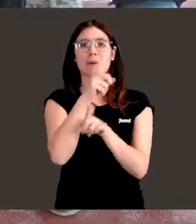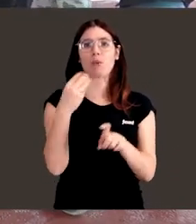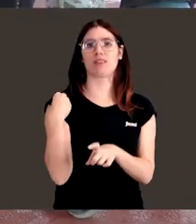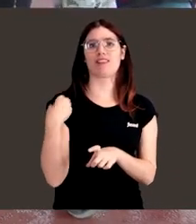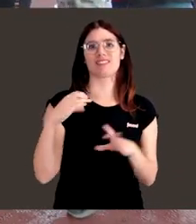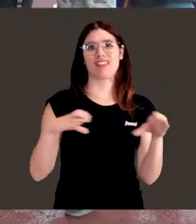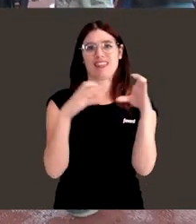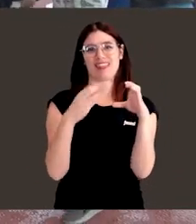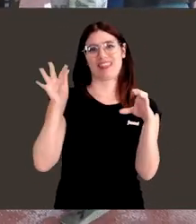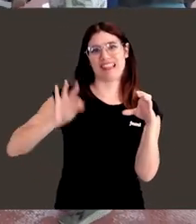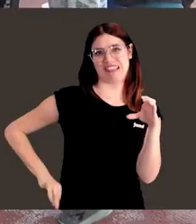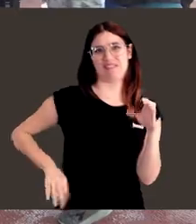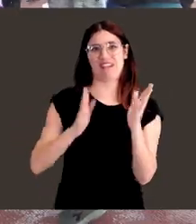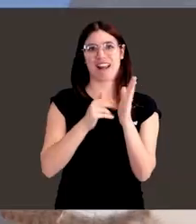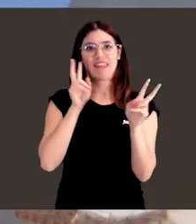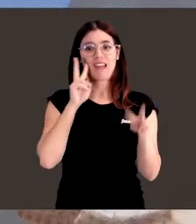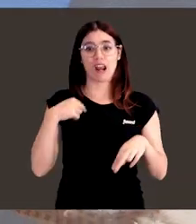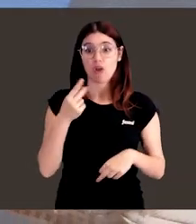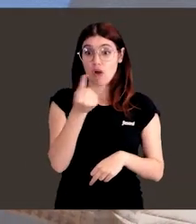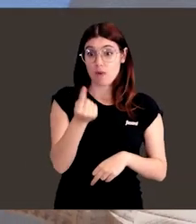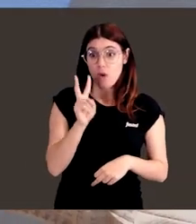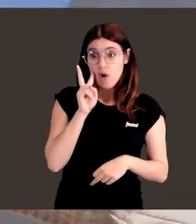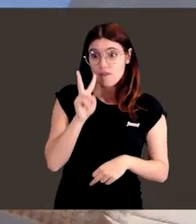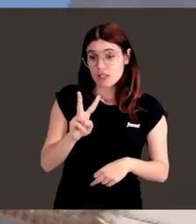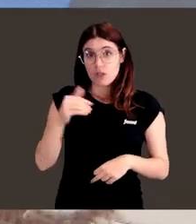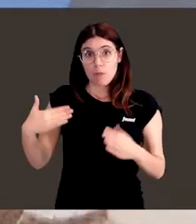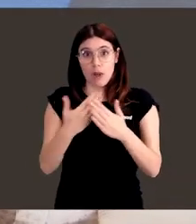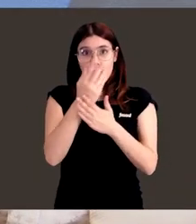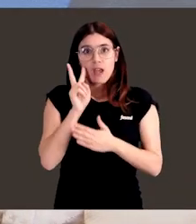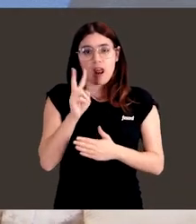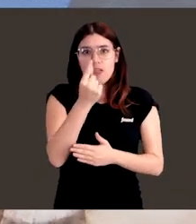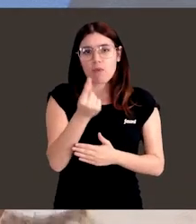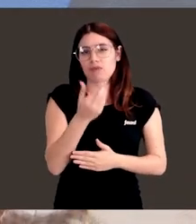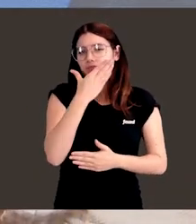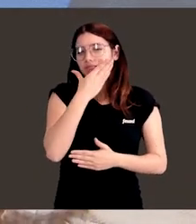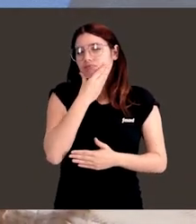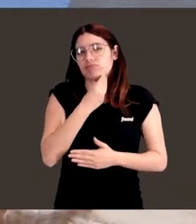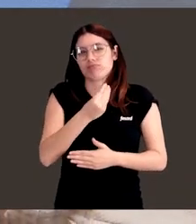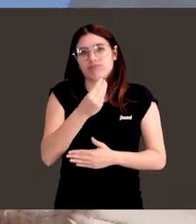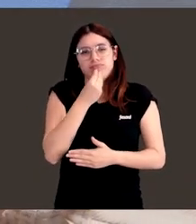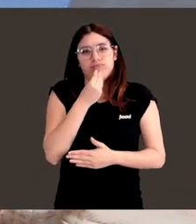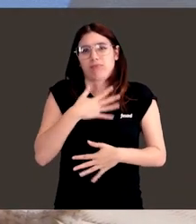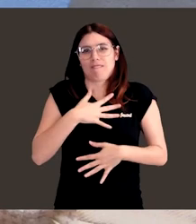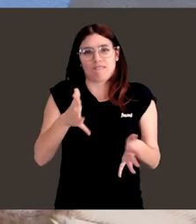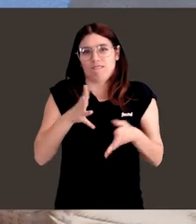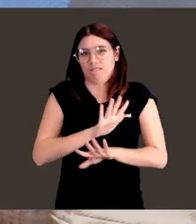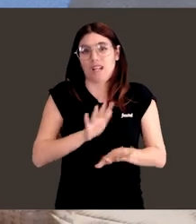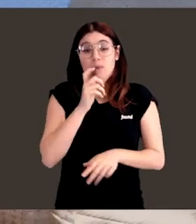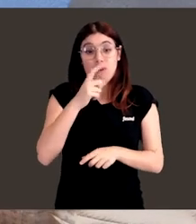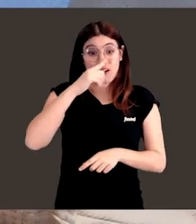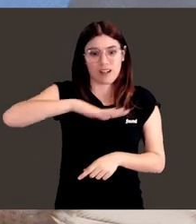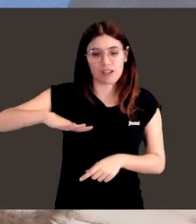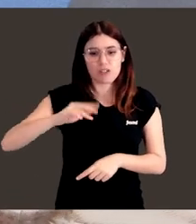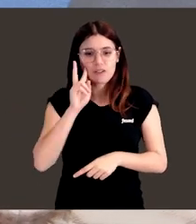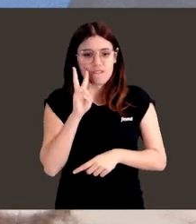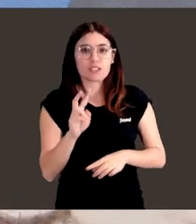muchas preguntas a la científica valenciana. Los dibujos son los primeros que he visto cuando he llegado esta mañana. Los dibujos son verdaderamente encantadores. Ellos